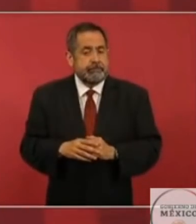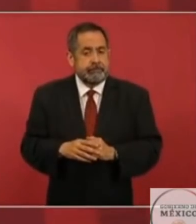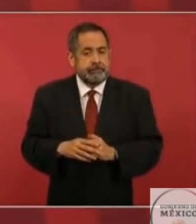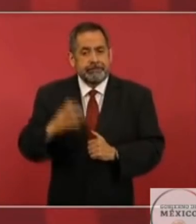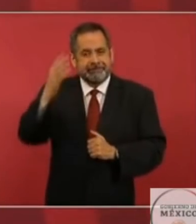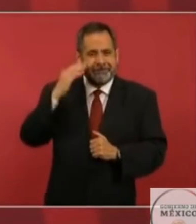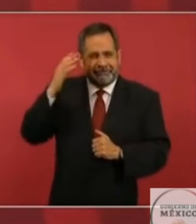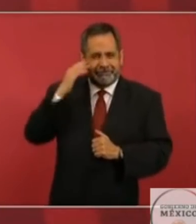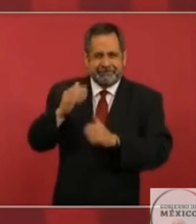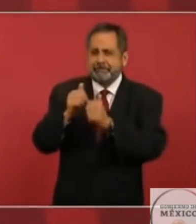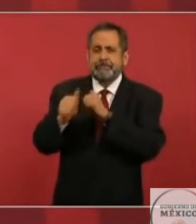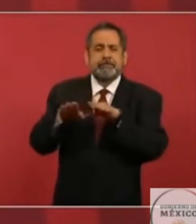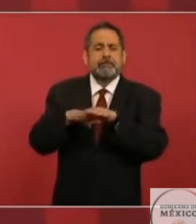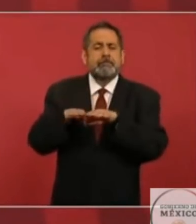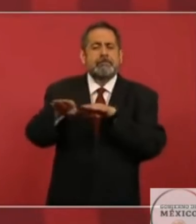autopista,